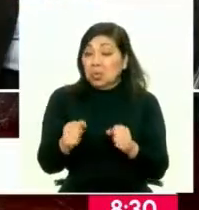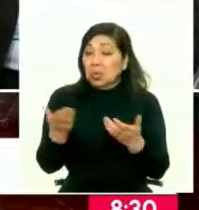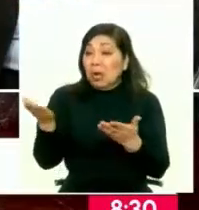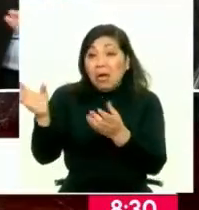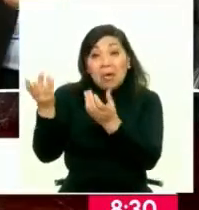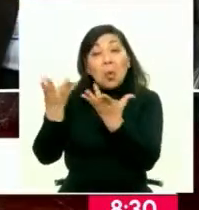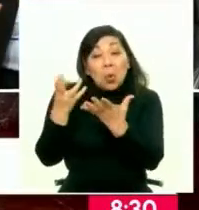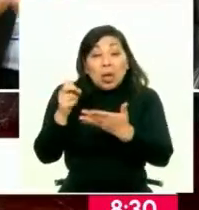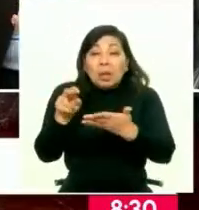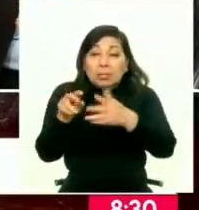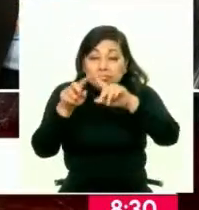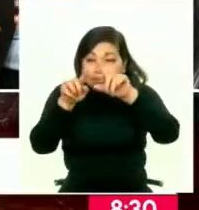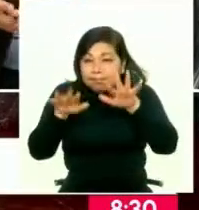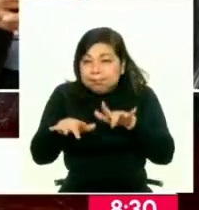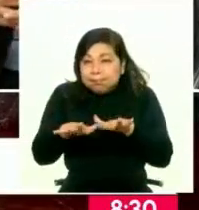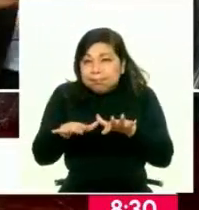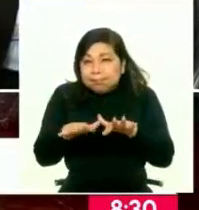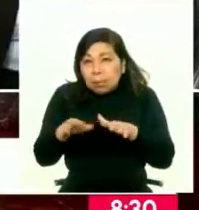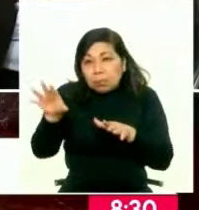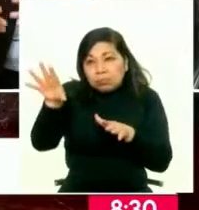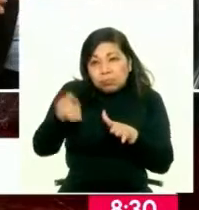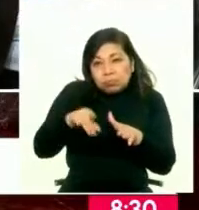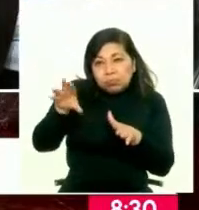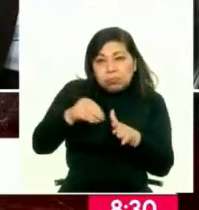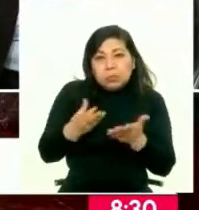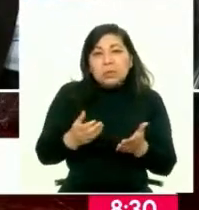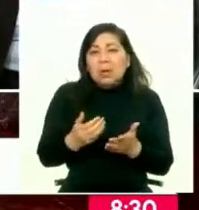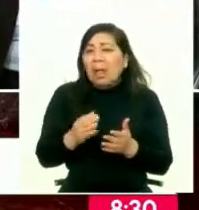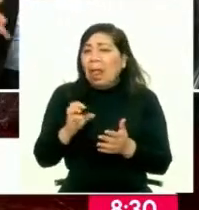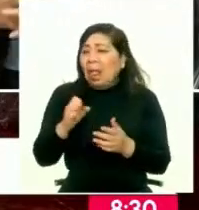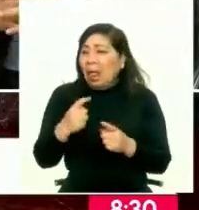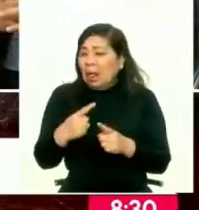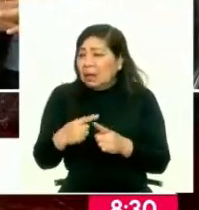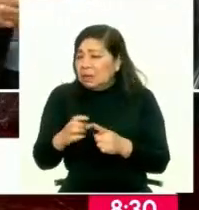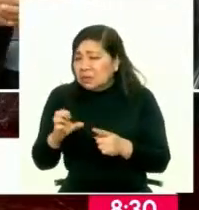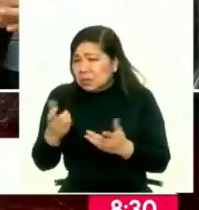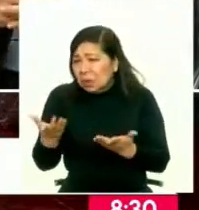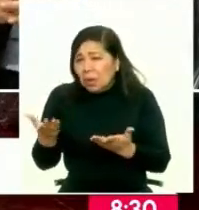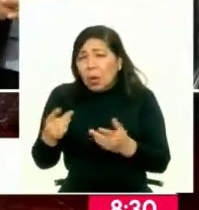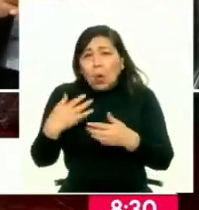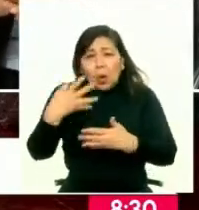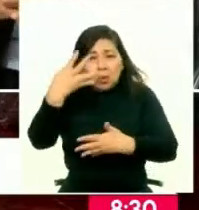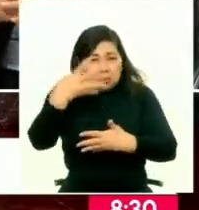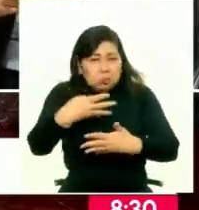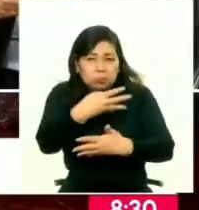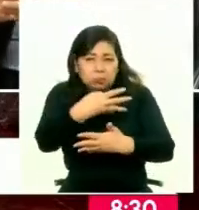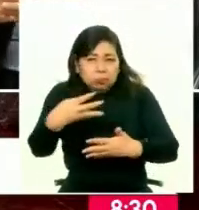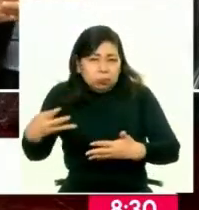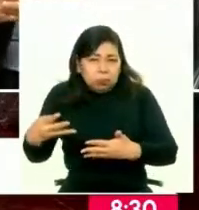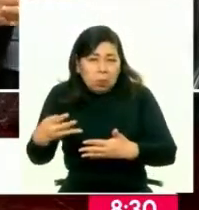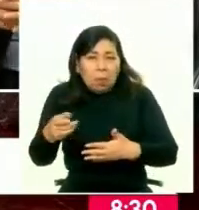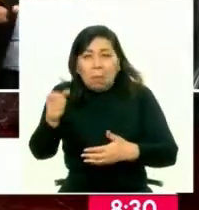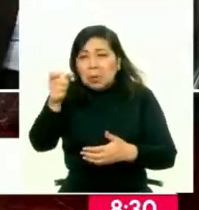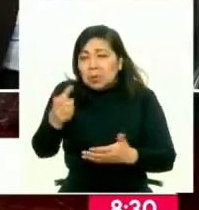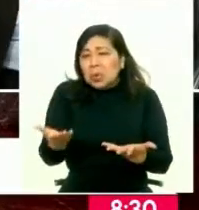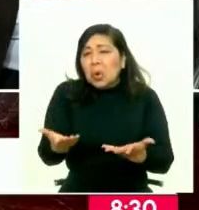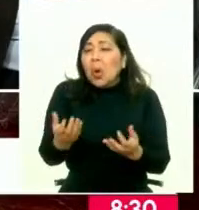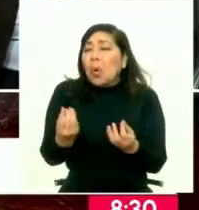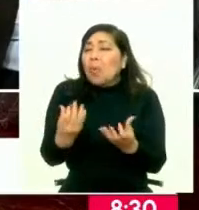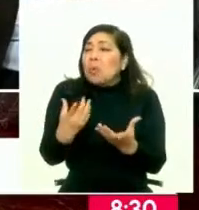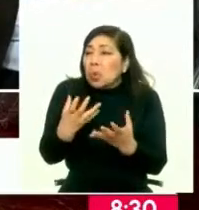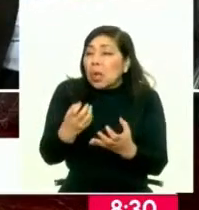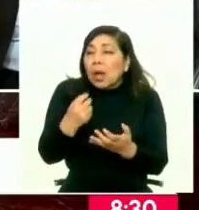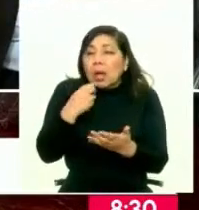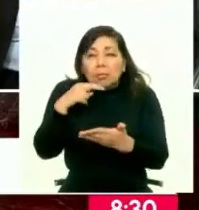bajar información y pueden trabajarla si la requieren en Excel o algo para que pueda esto ser utilizado, como bien lo dijiste, por los investigadores, como también